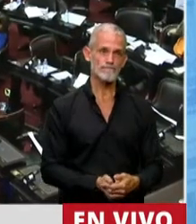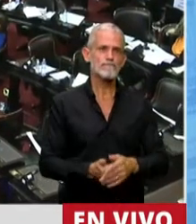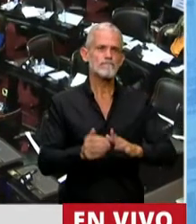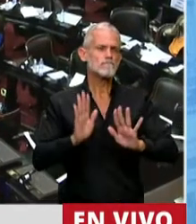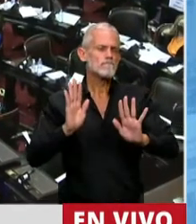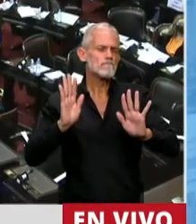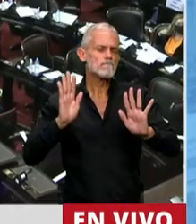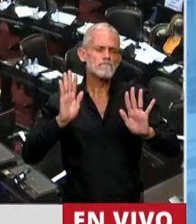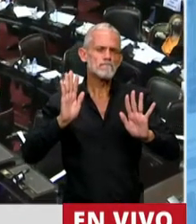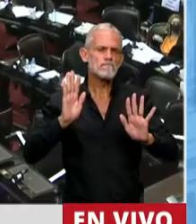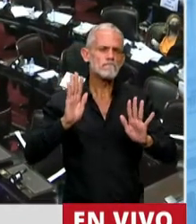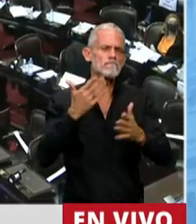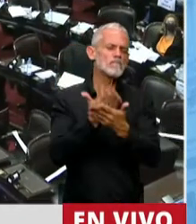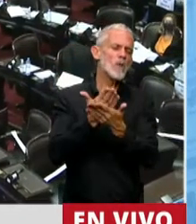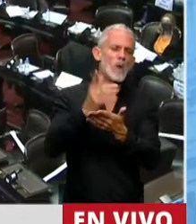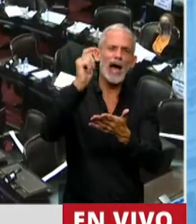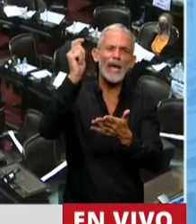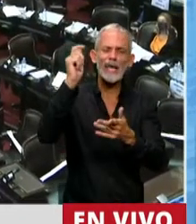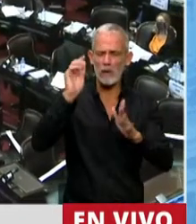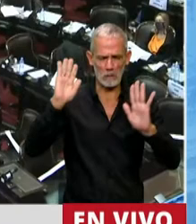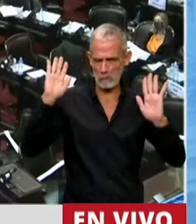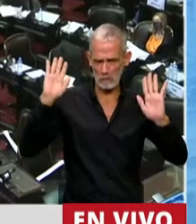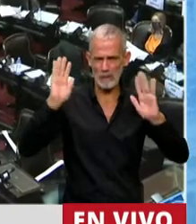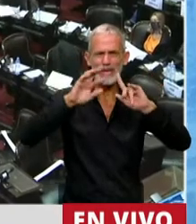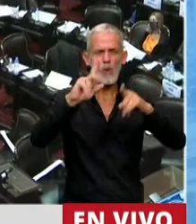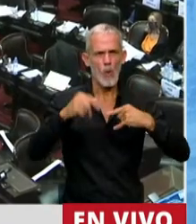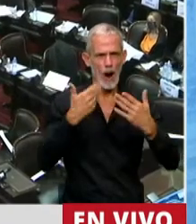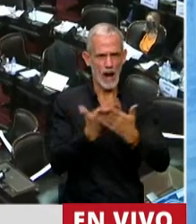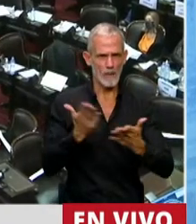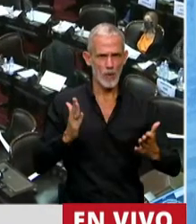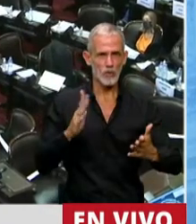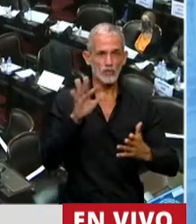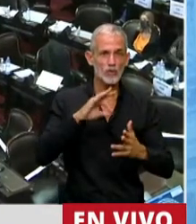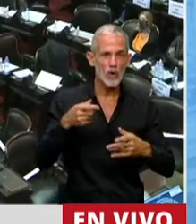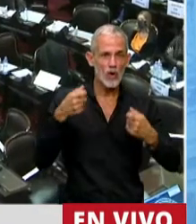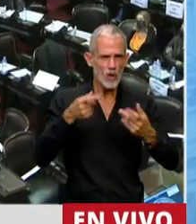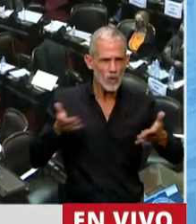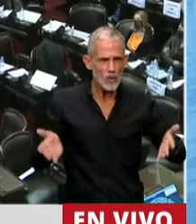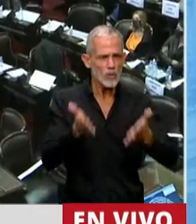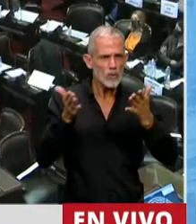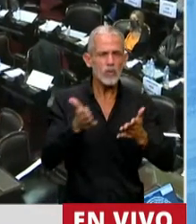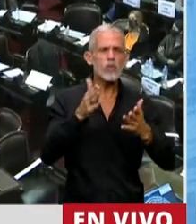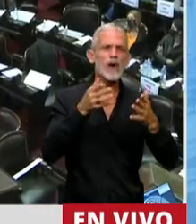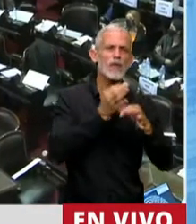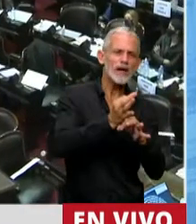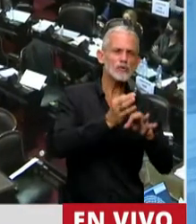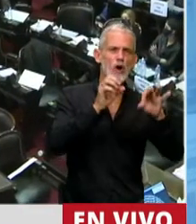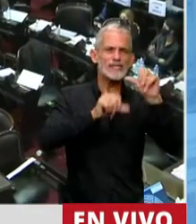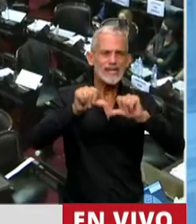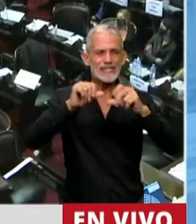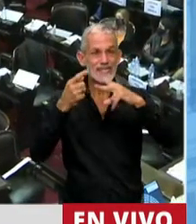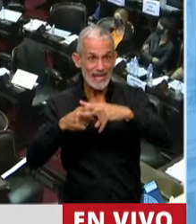independientemente de quién proponga este tipo de cosas, todos los incentivos para con la educación, la ciencia y la técnica,